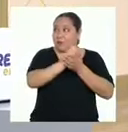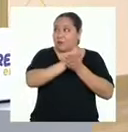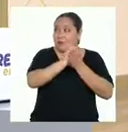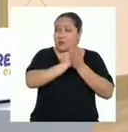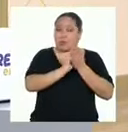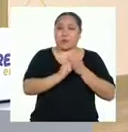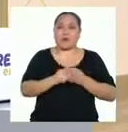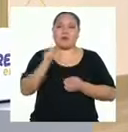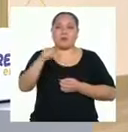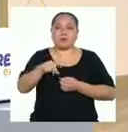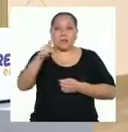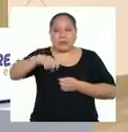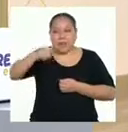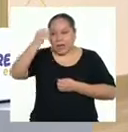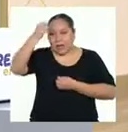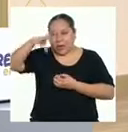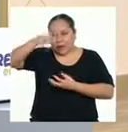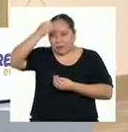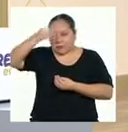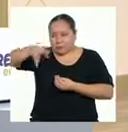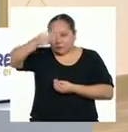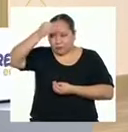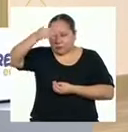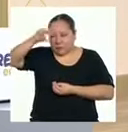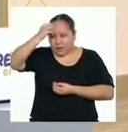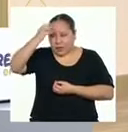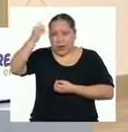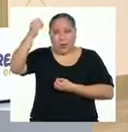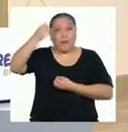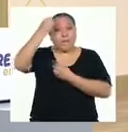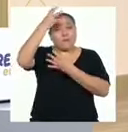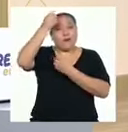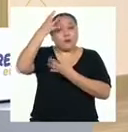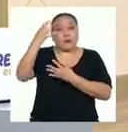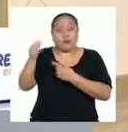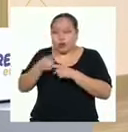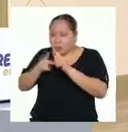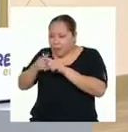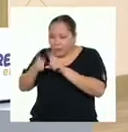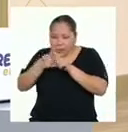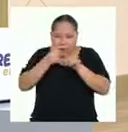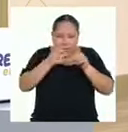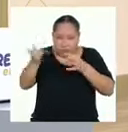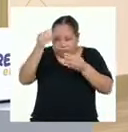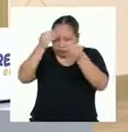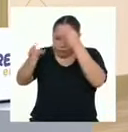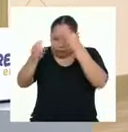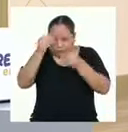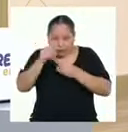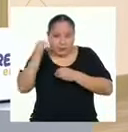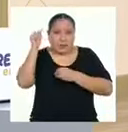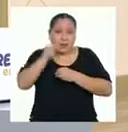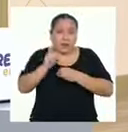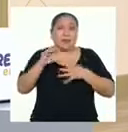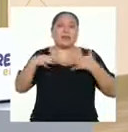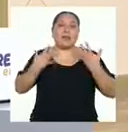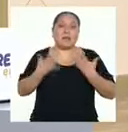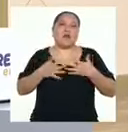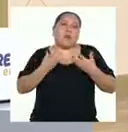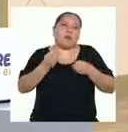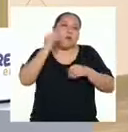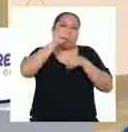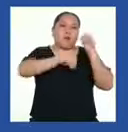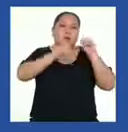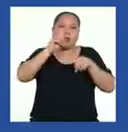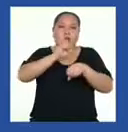sido necesario informarnos, analizar diversas fuentes para poder tener la información y el criterio necesario para realizar nuestro aporte.